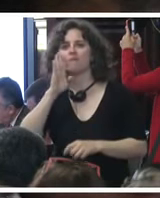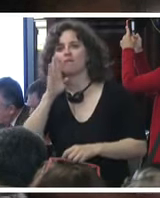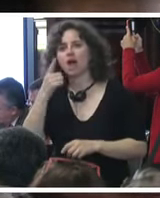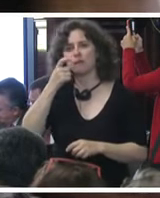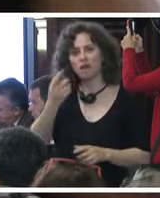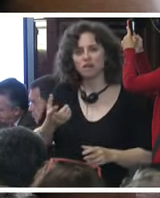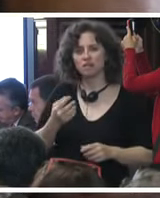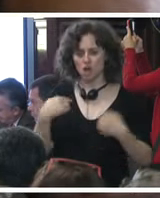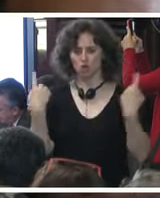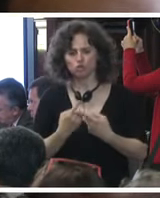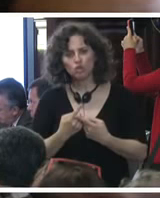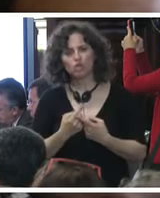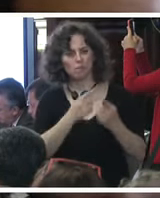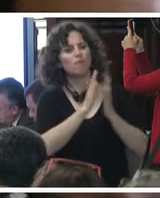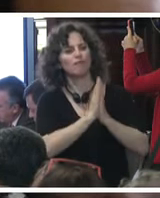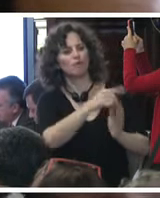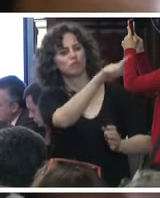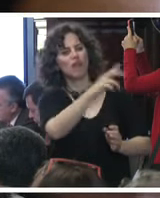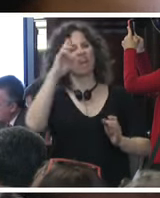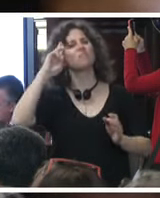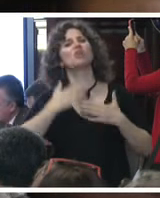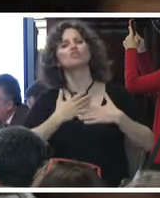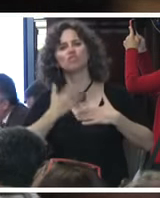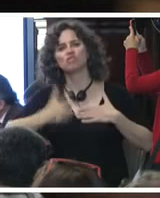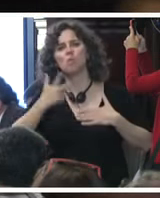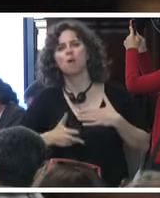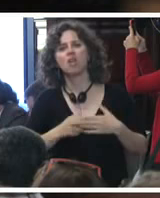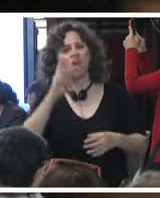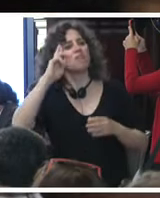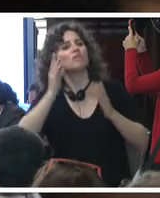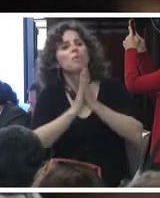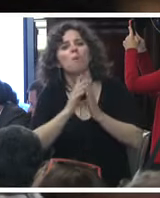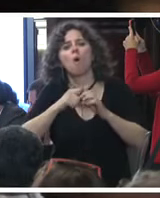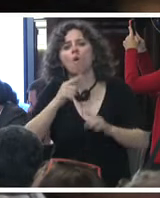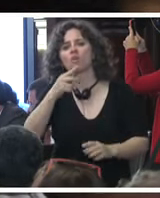Merecemos respeto como seres humanos y merecemos respeto por nuestros hijos.